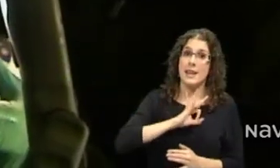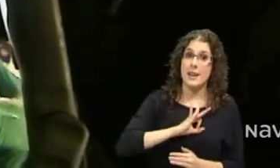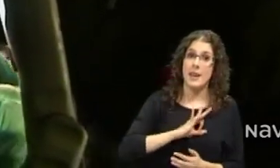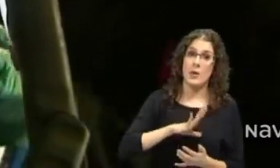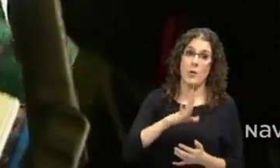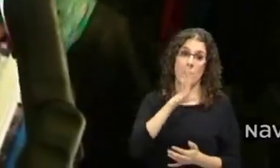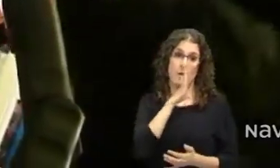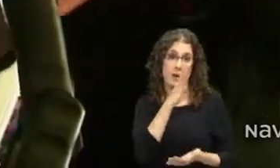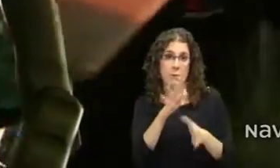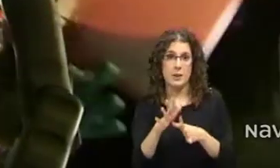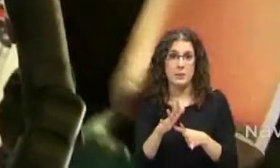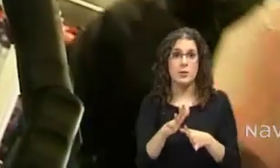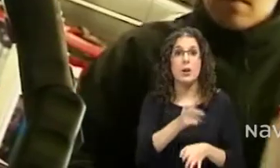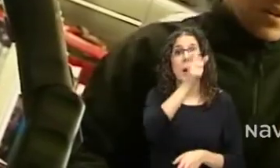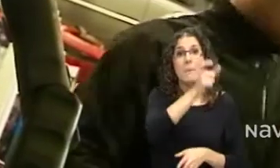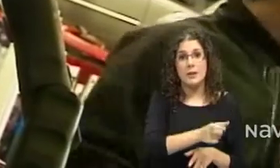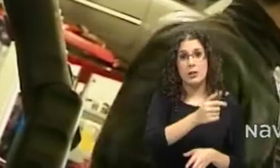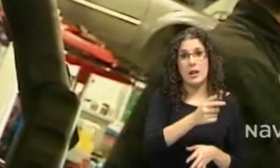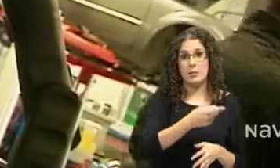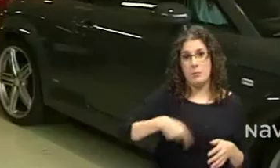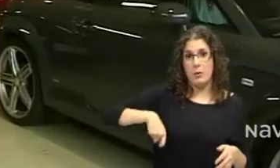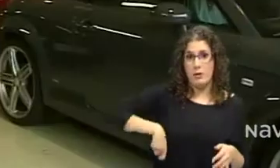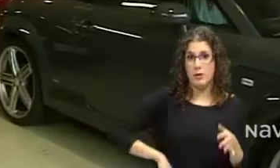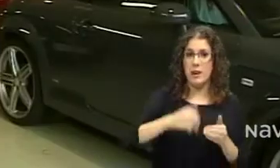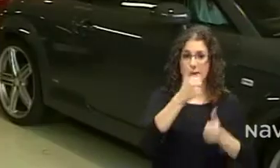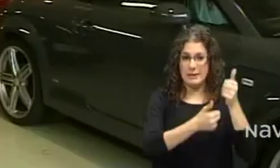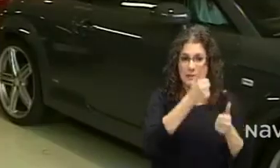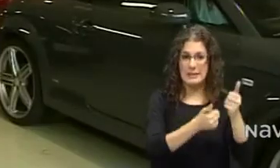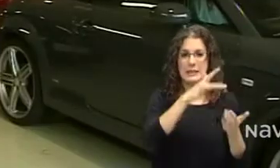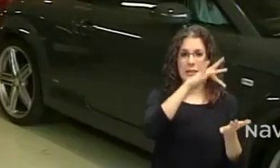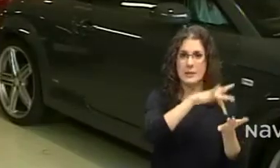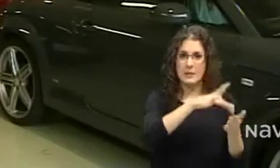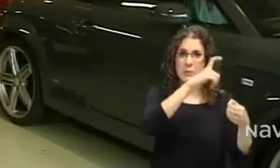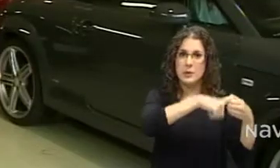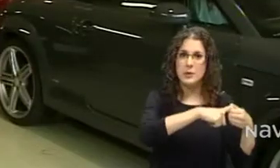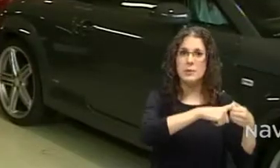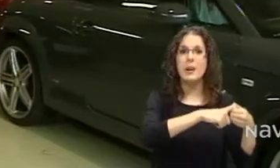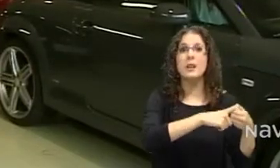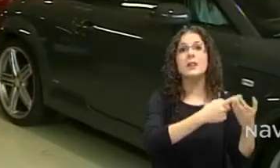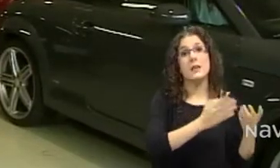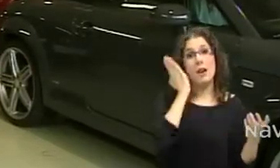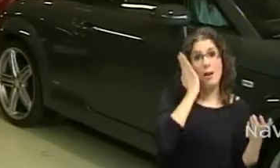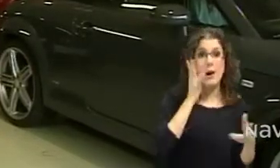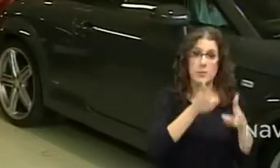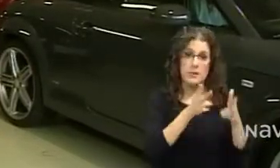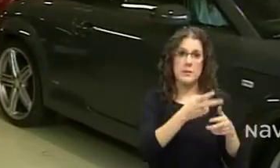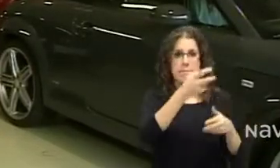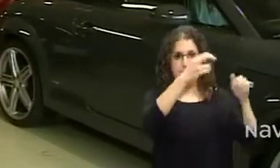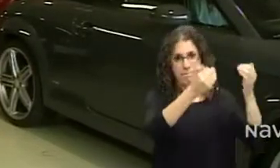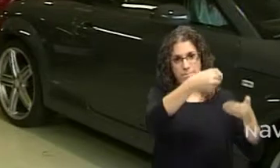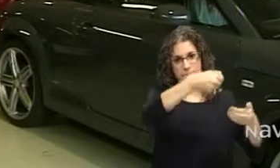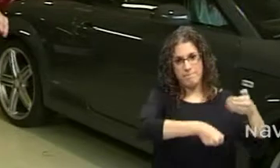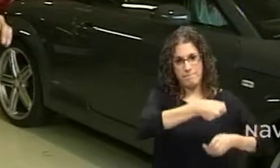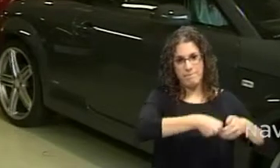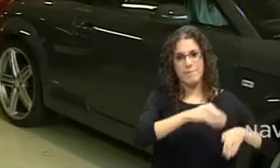pilotos navarros y vascos coches de carreras para ponerlos un poco a punto para la temporada que empieza en marzo. Y luego con el equipo